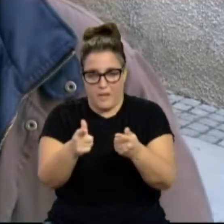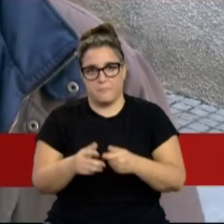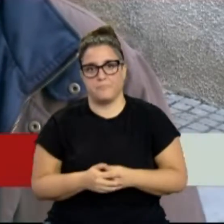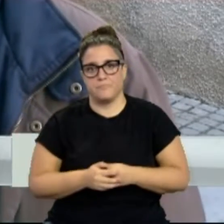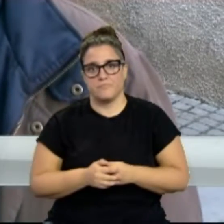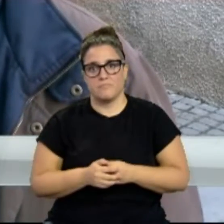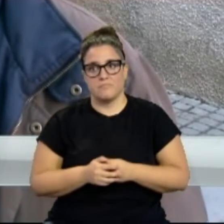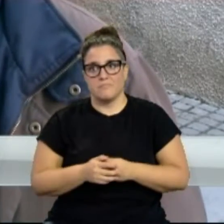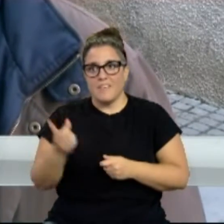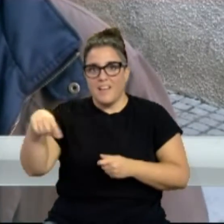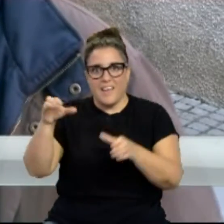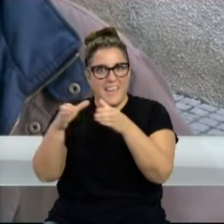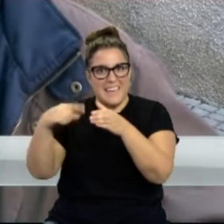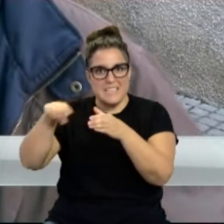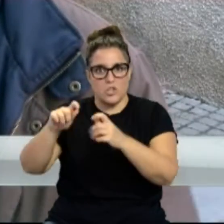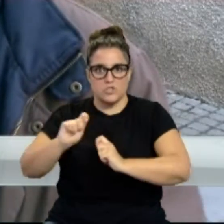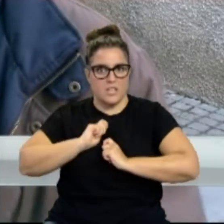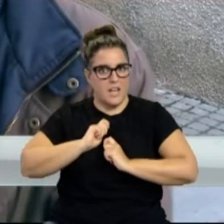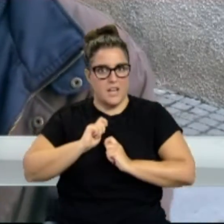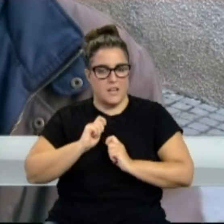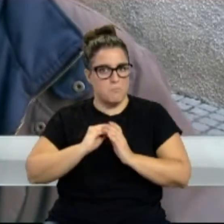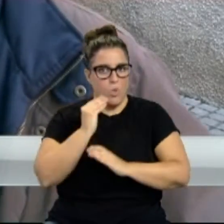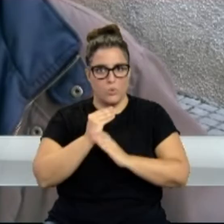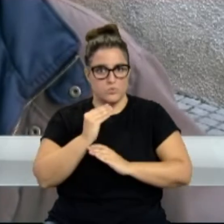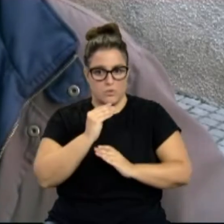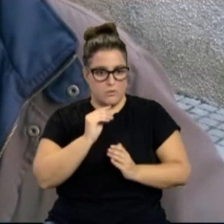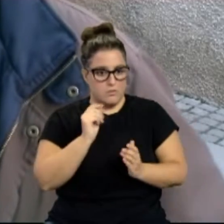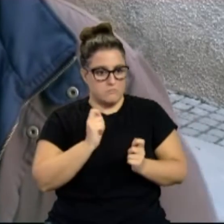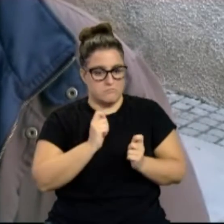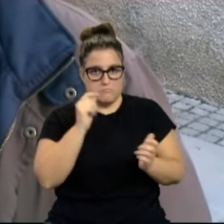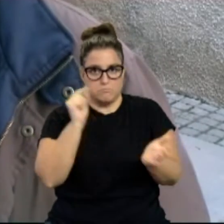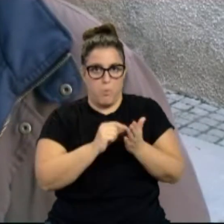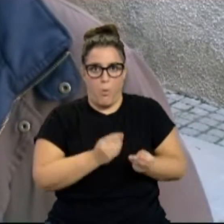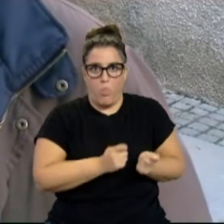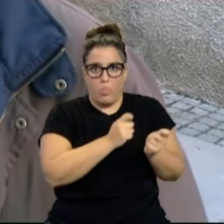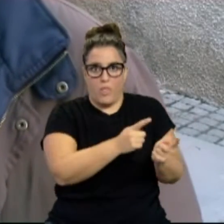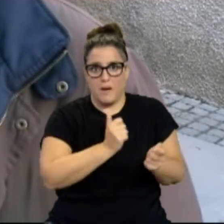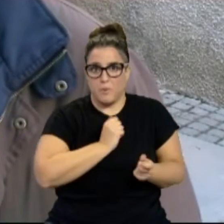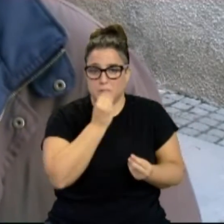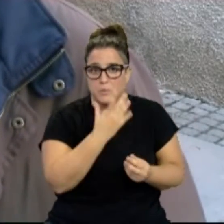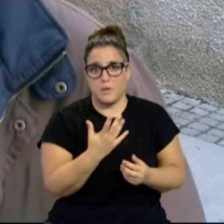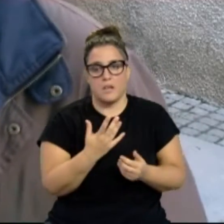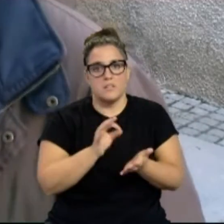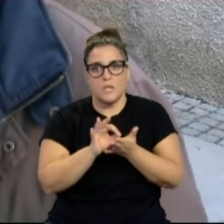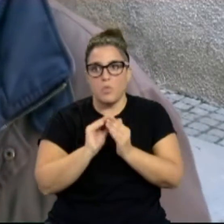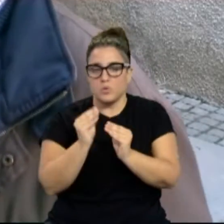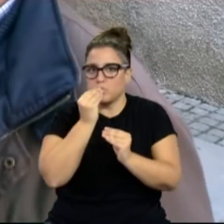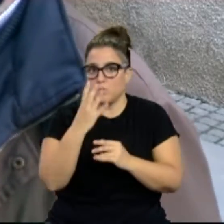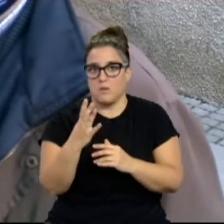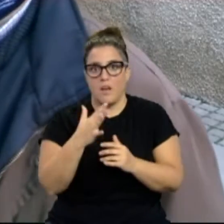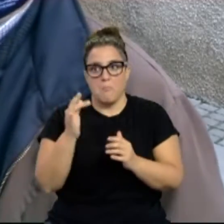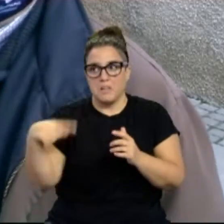gentileza de servirnos este producto que entregamos y se entrega inmediata y se aprovecha muy bien. Y es un buen servicio. Además se vienen